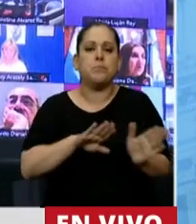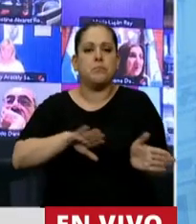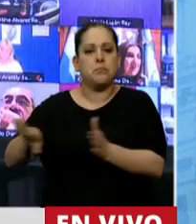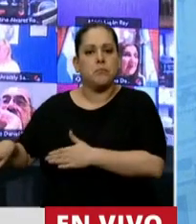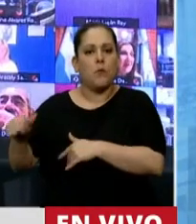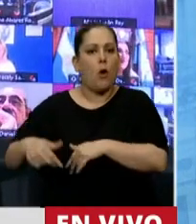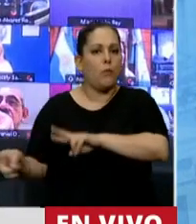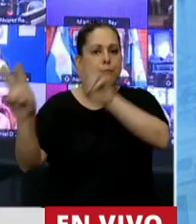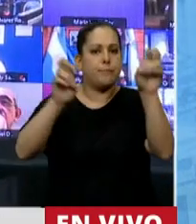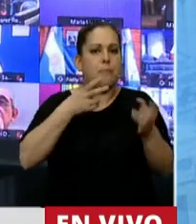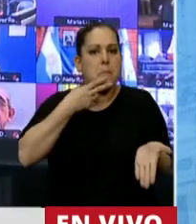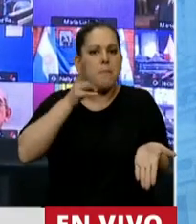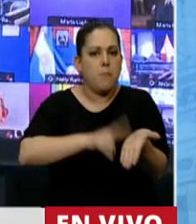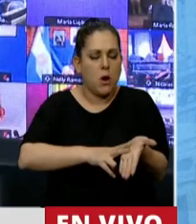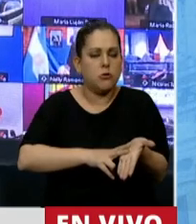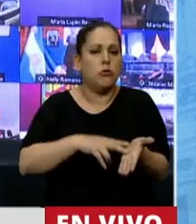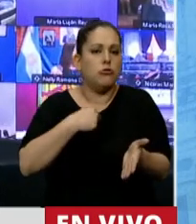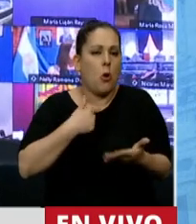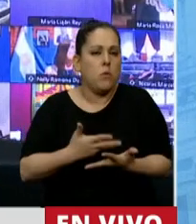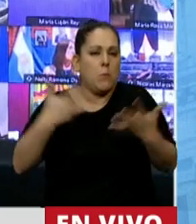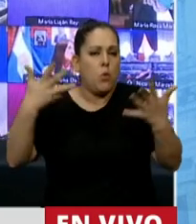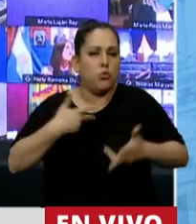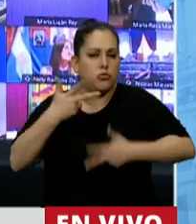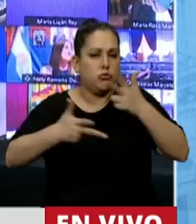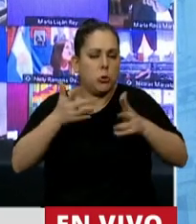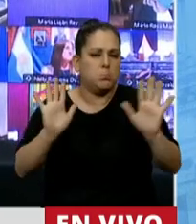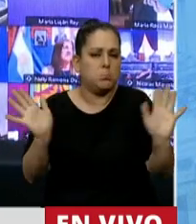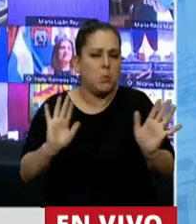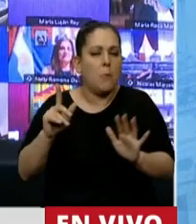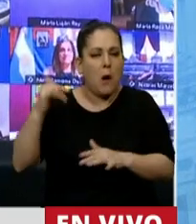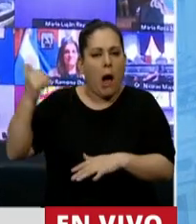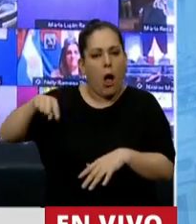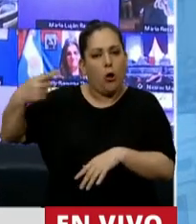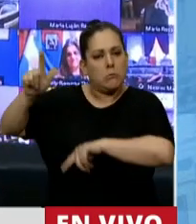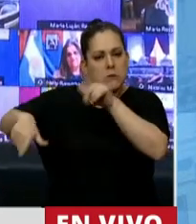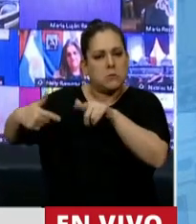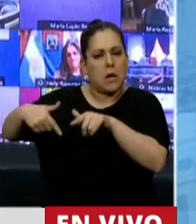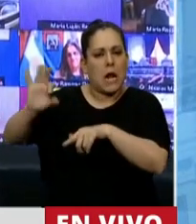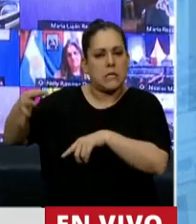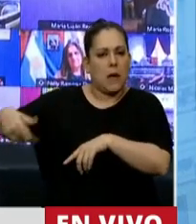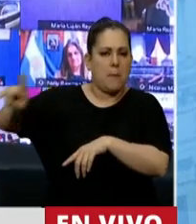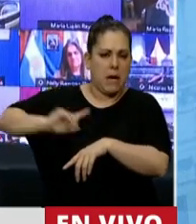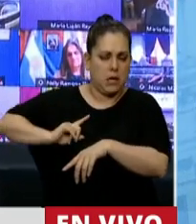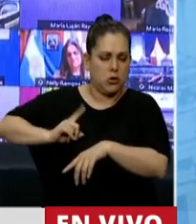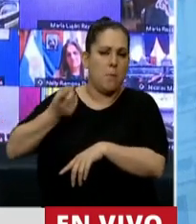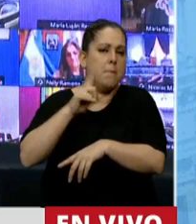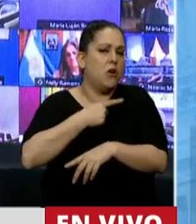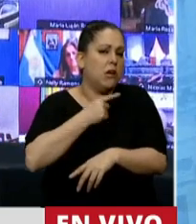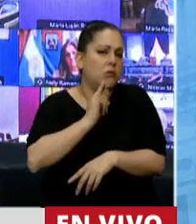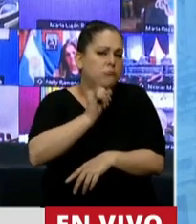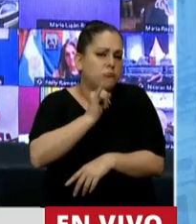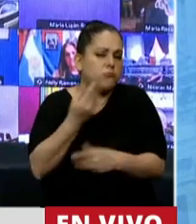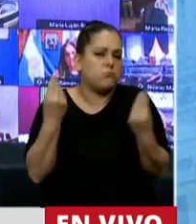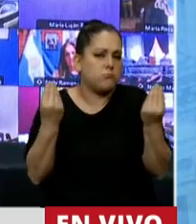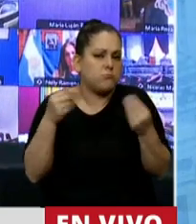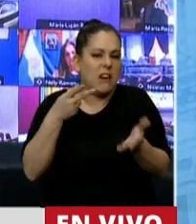del impuesto, y yo no tengo mucho para aportar porque han hablado gente que sabe más de lo técnico que yo. Pero sí explicar que este no es un impuesto